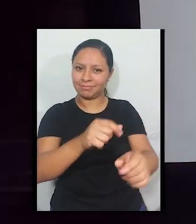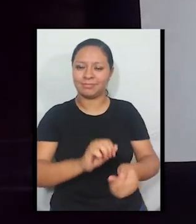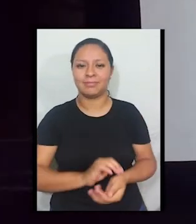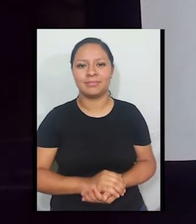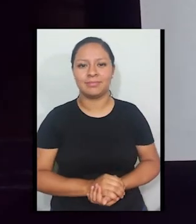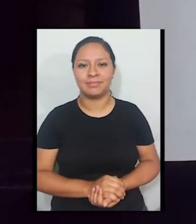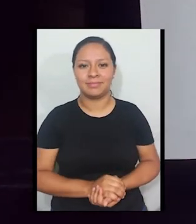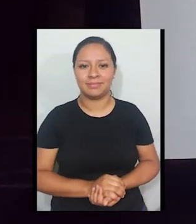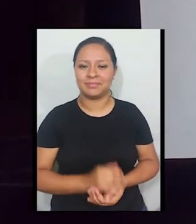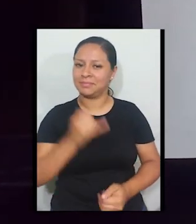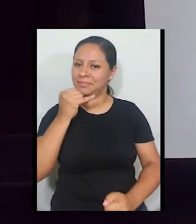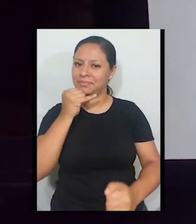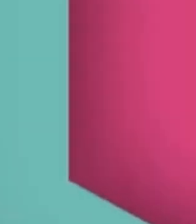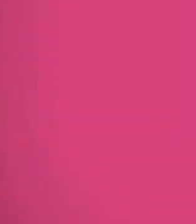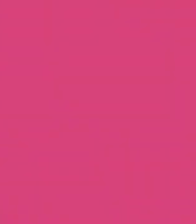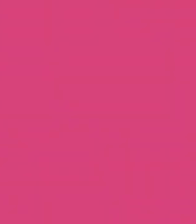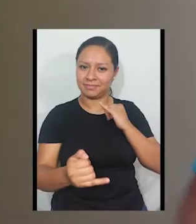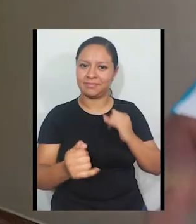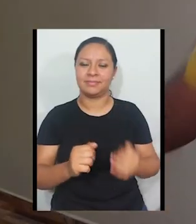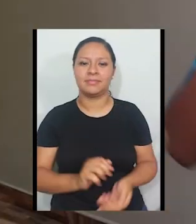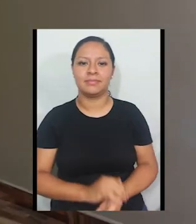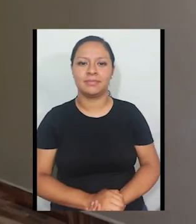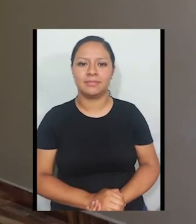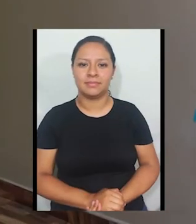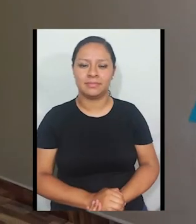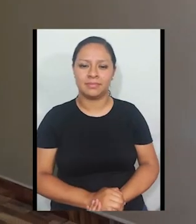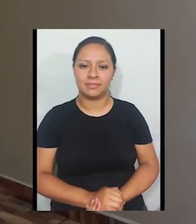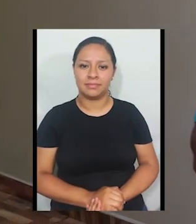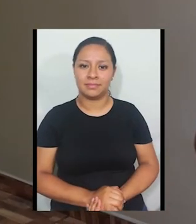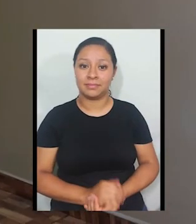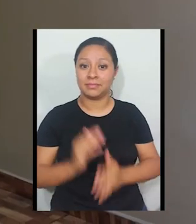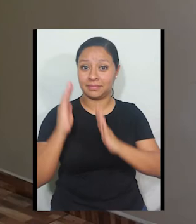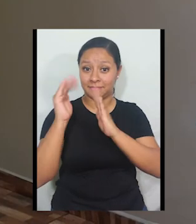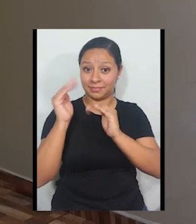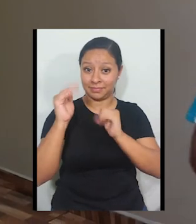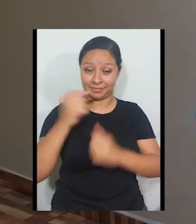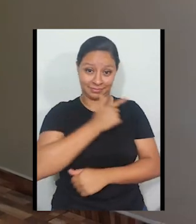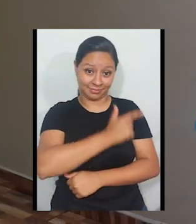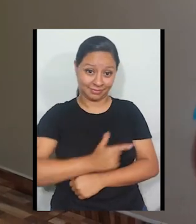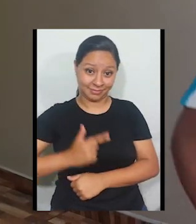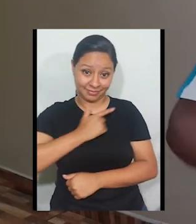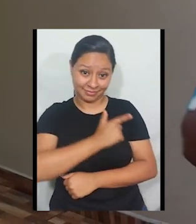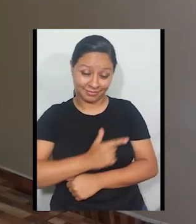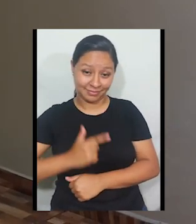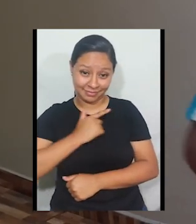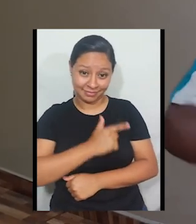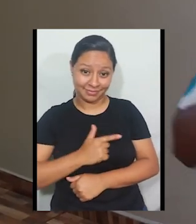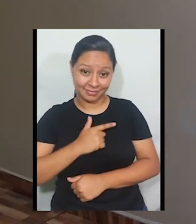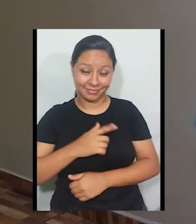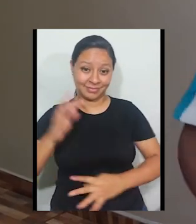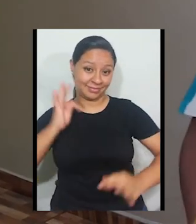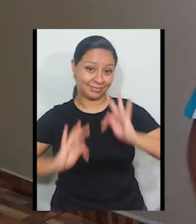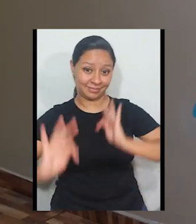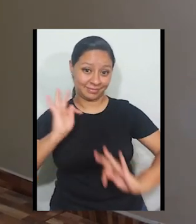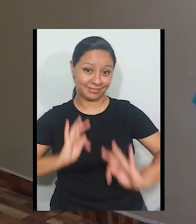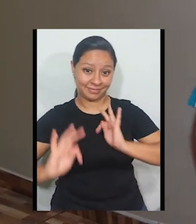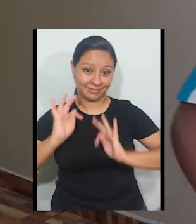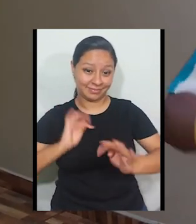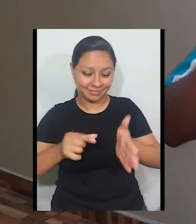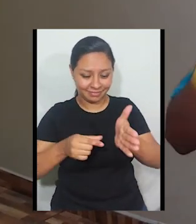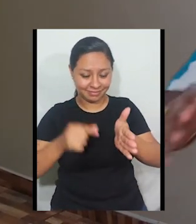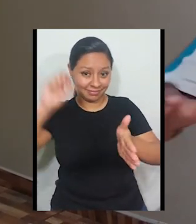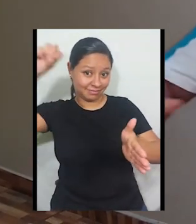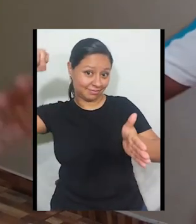el fin espero que les haya encantado haber realizado este teatro de sombras